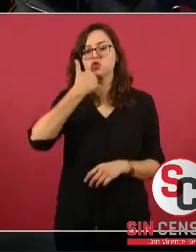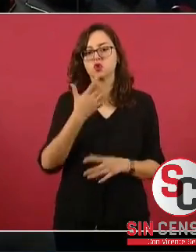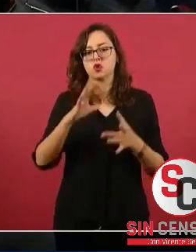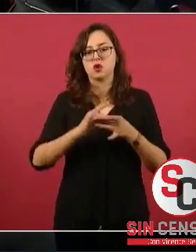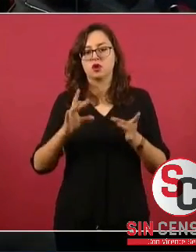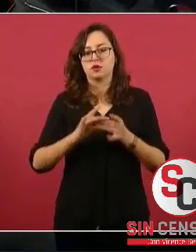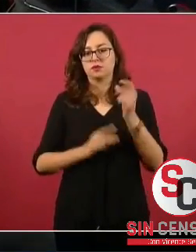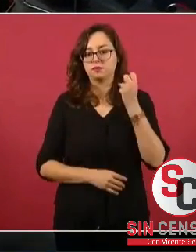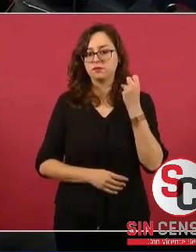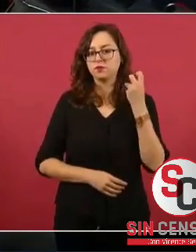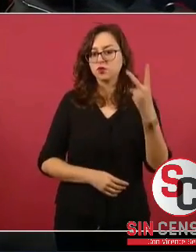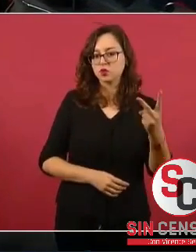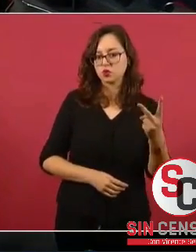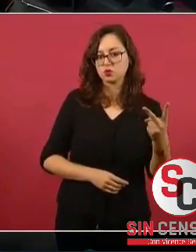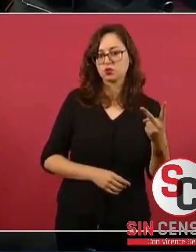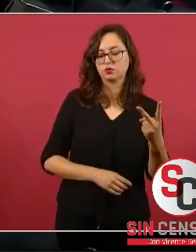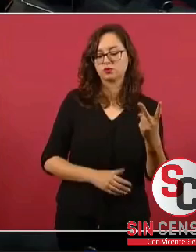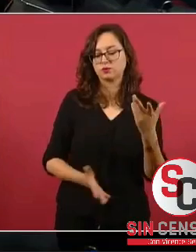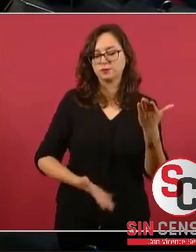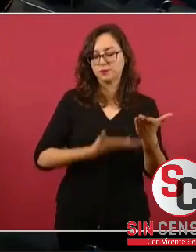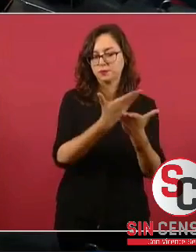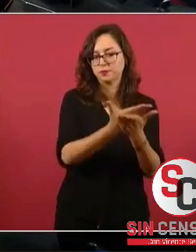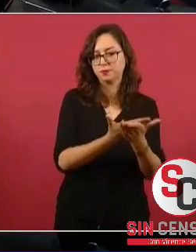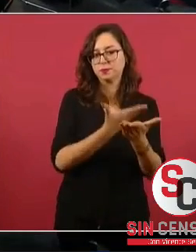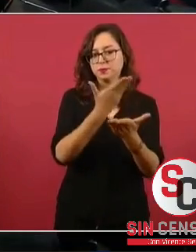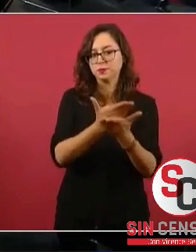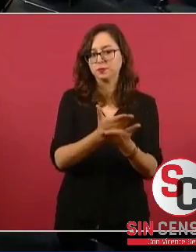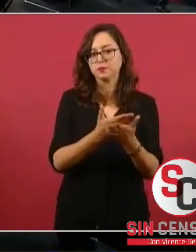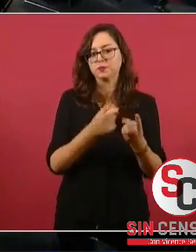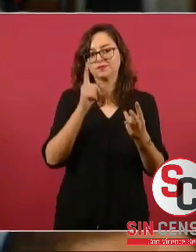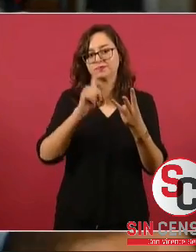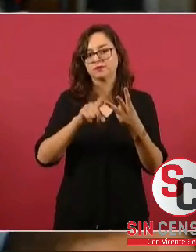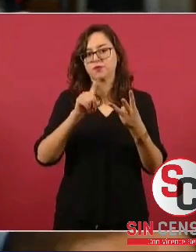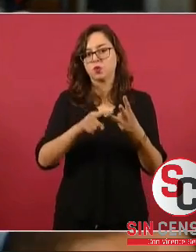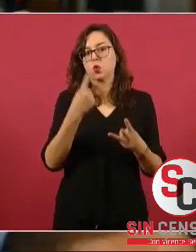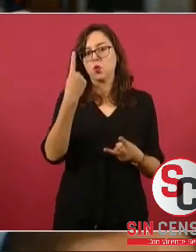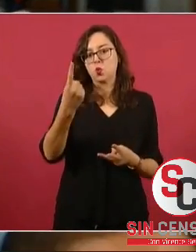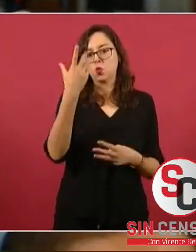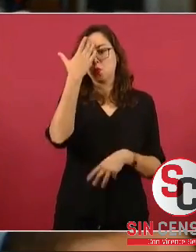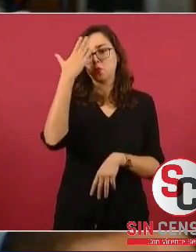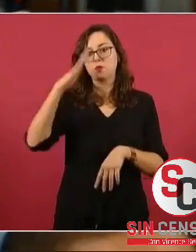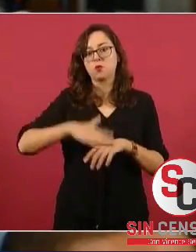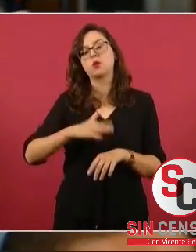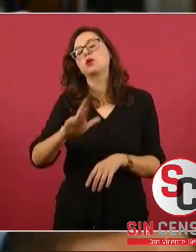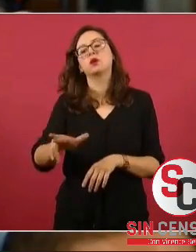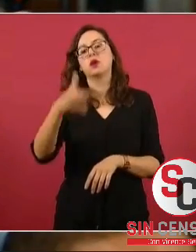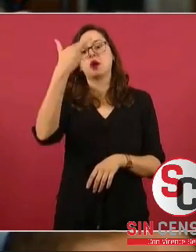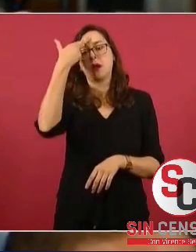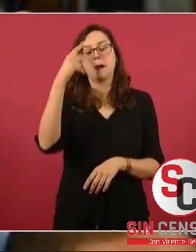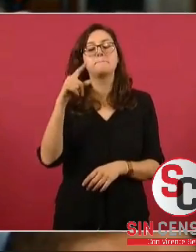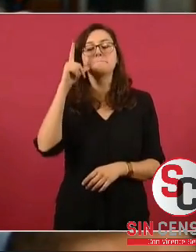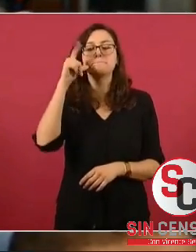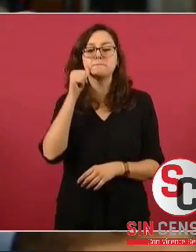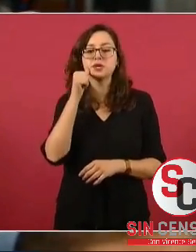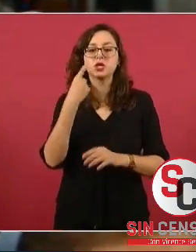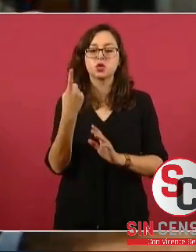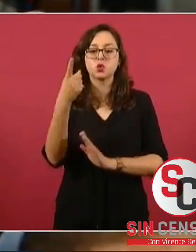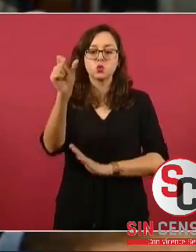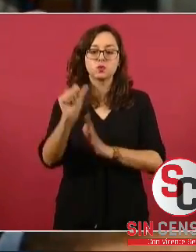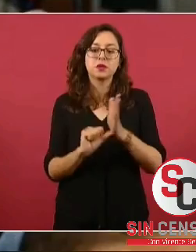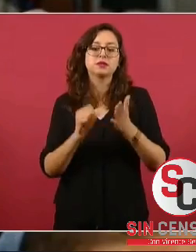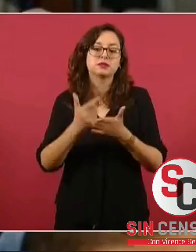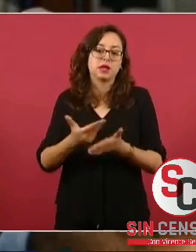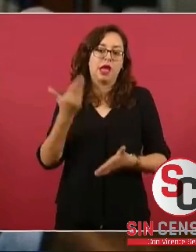recordatorio o mención de algo que mañana se cumpliría un mes, usted me prometió aquí.